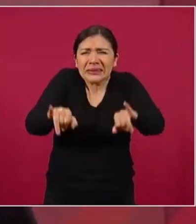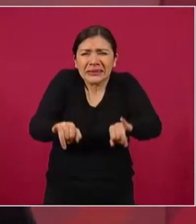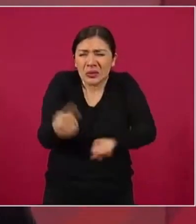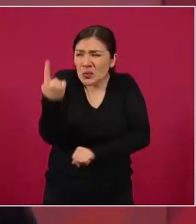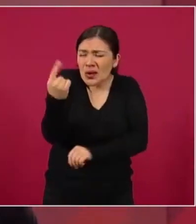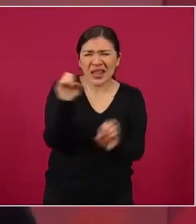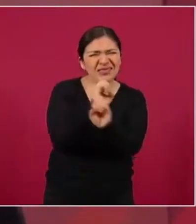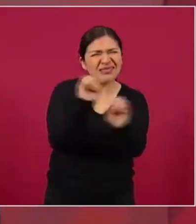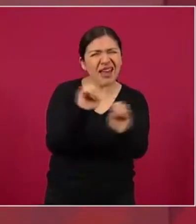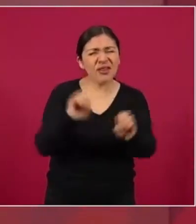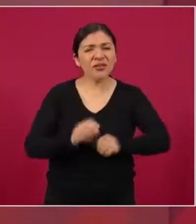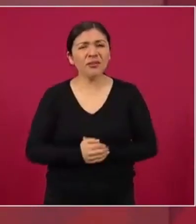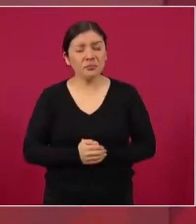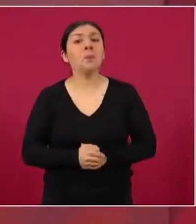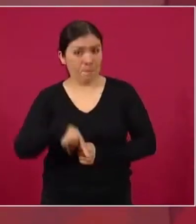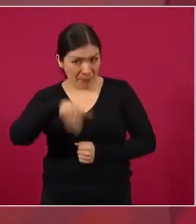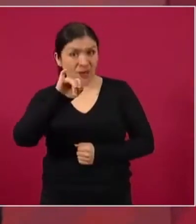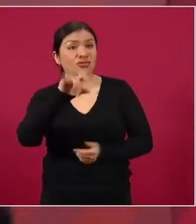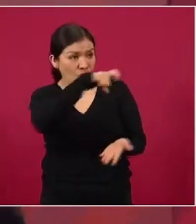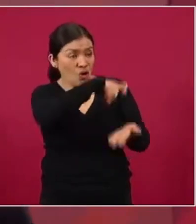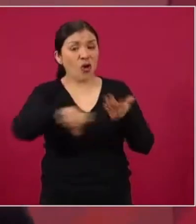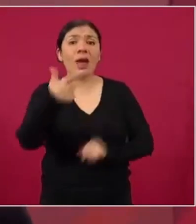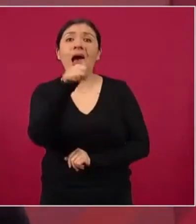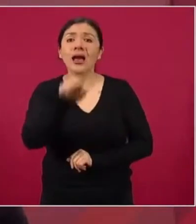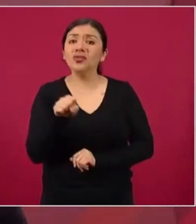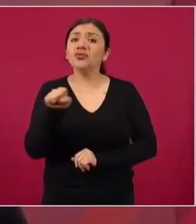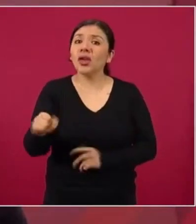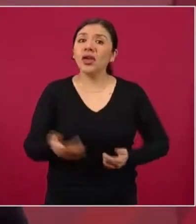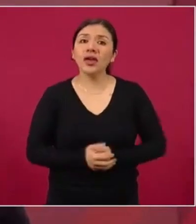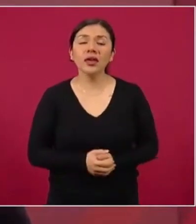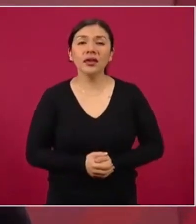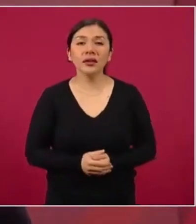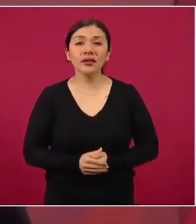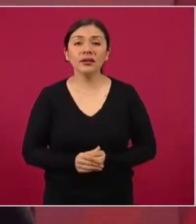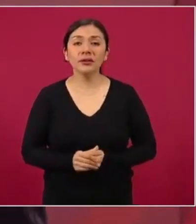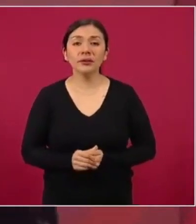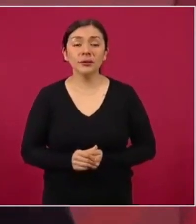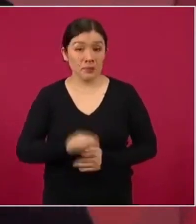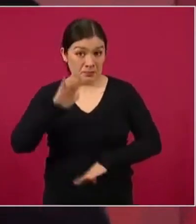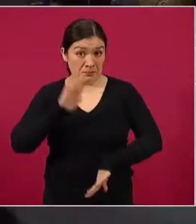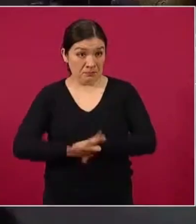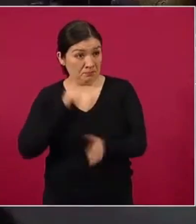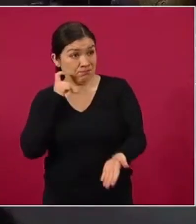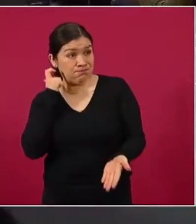y sí contrataron el gas a precios